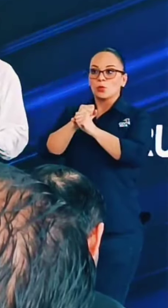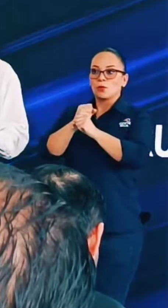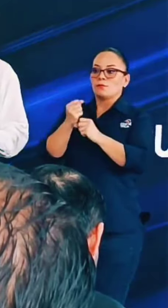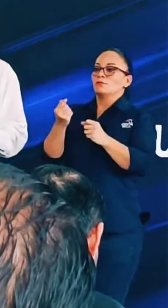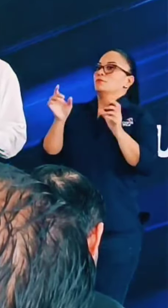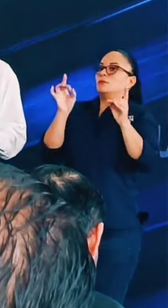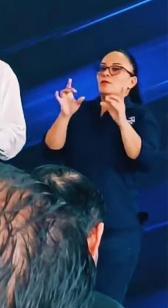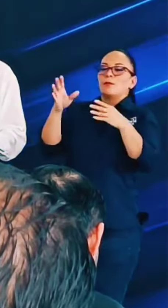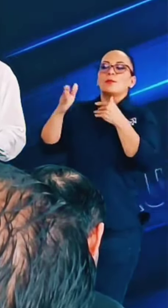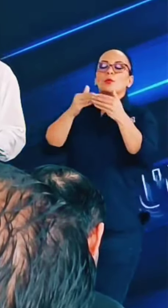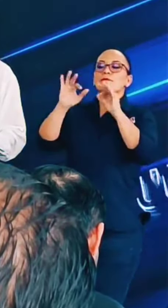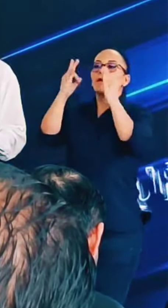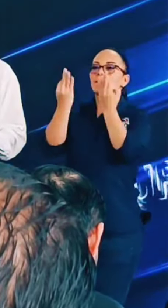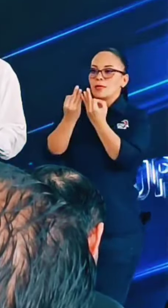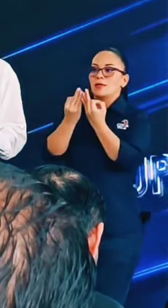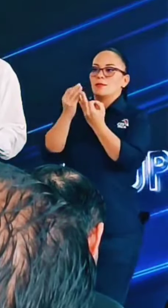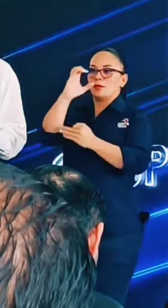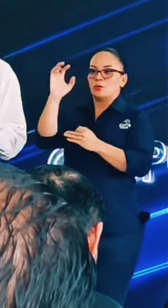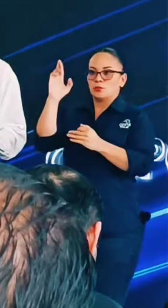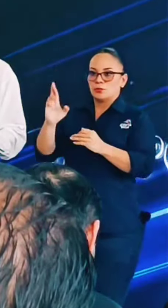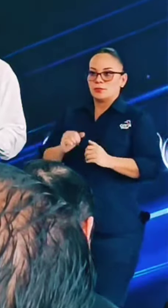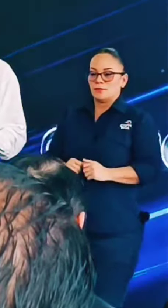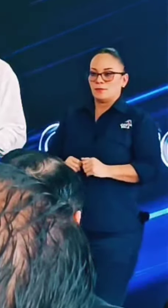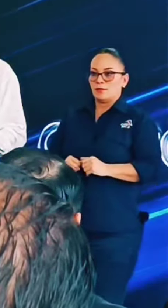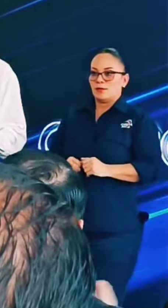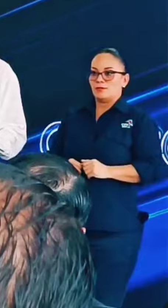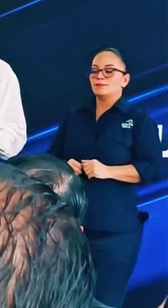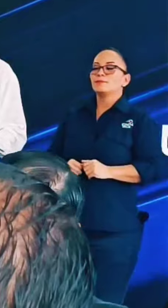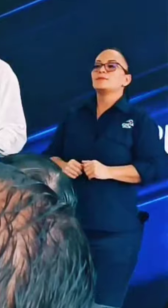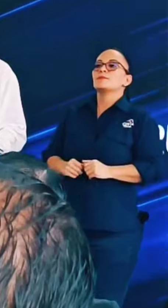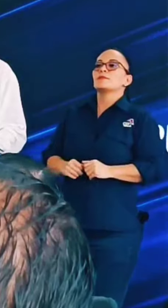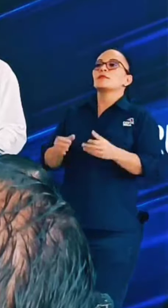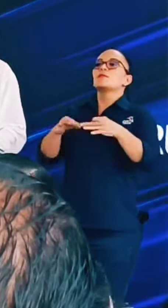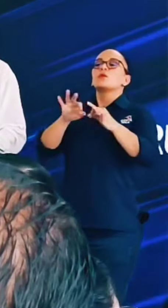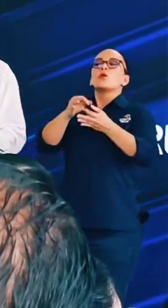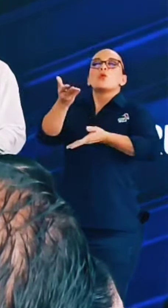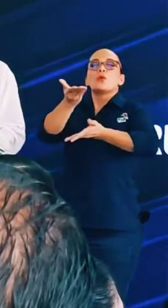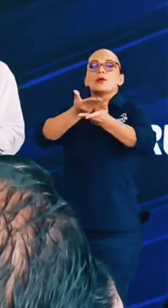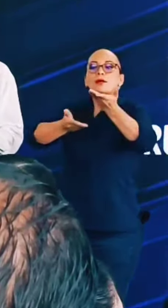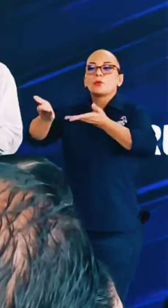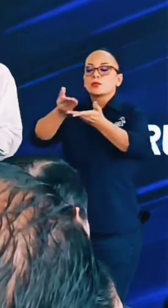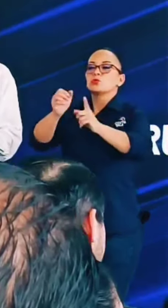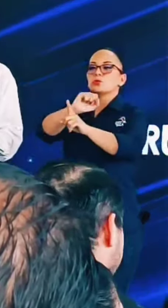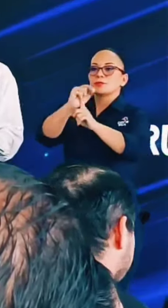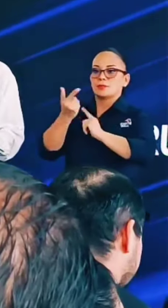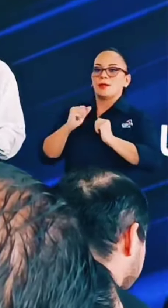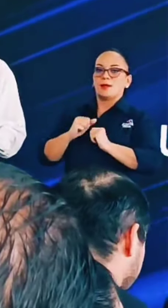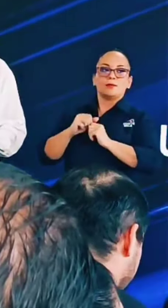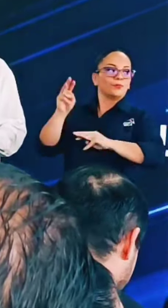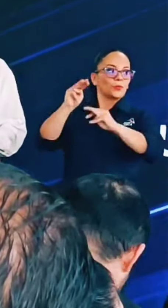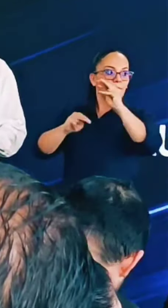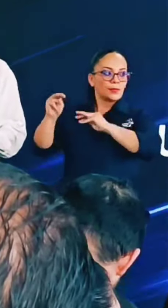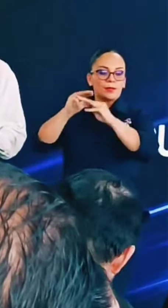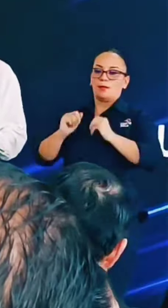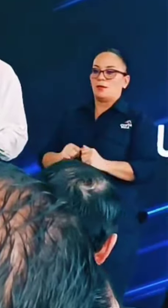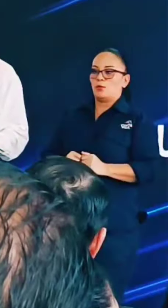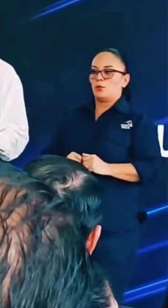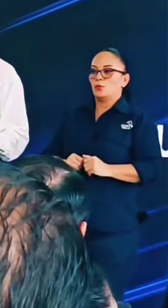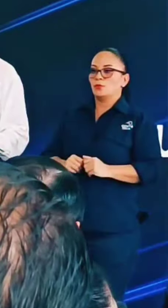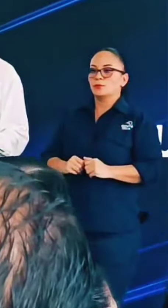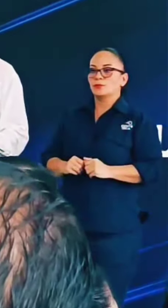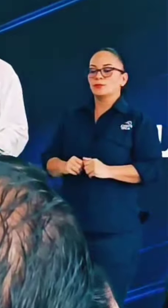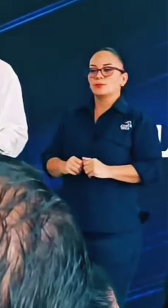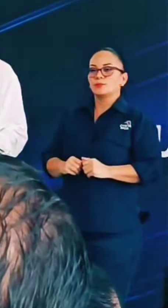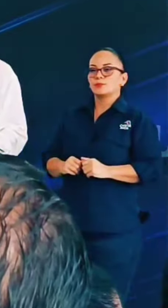familia de Costa Rica. Y esa colaboración social a través de un mercado, a través